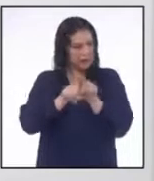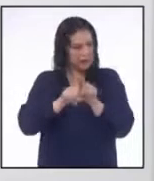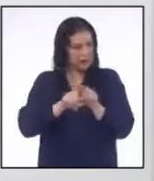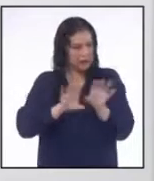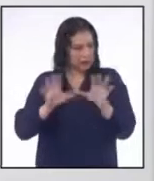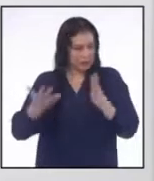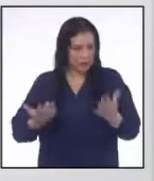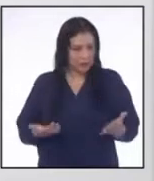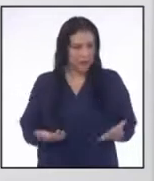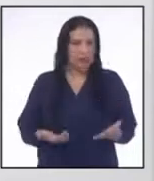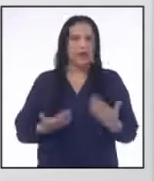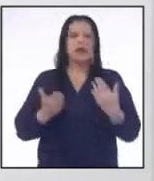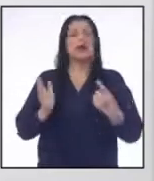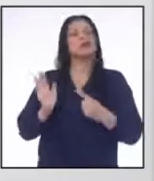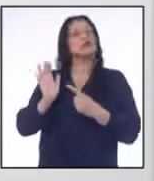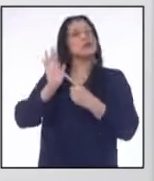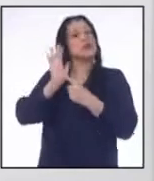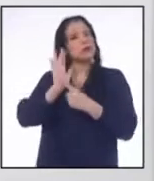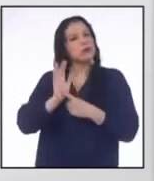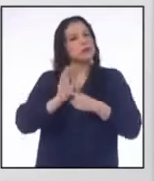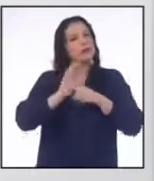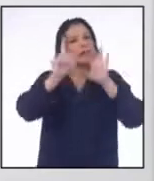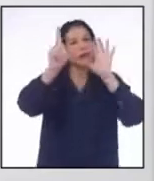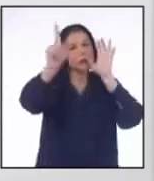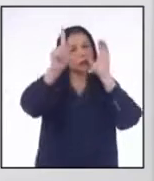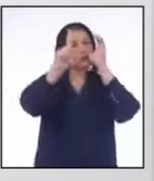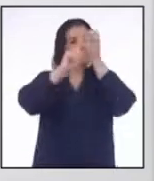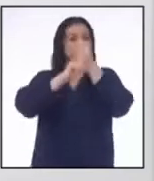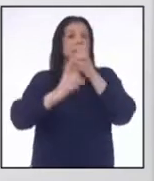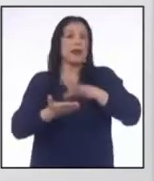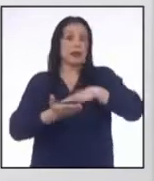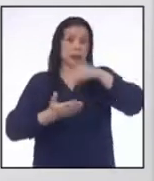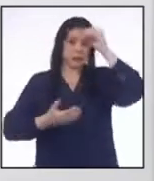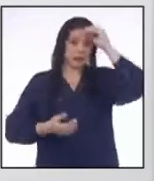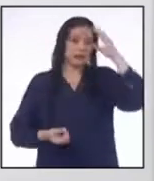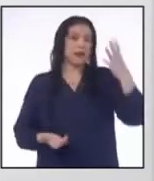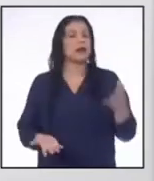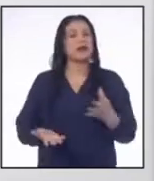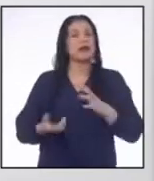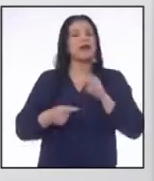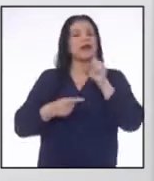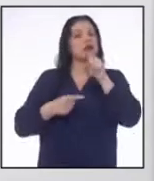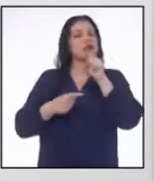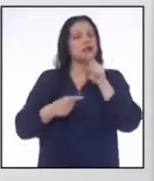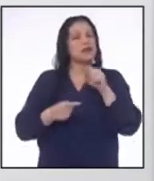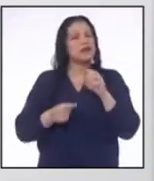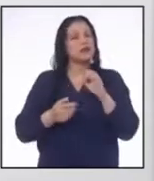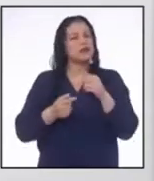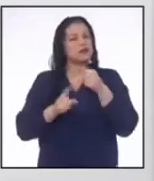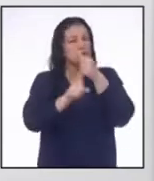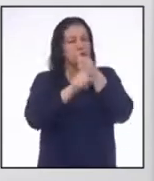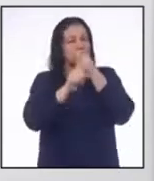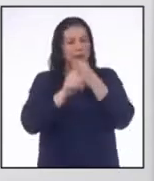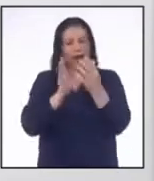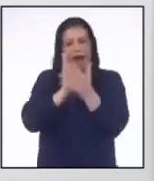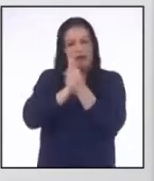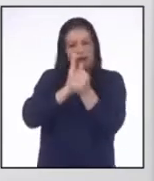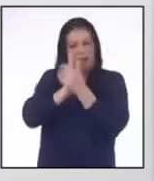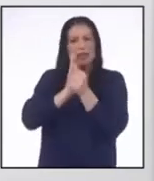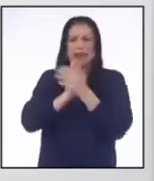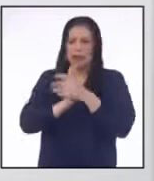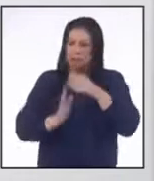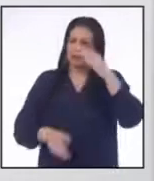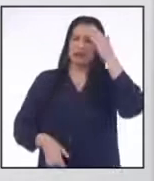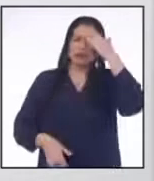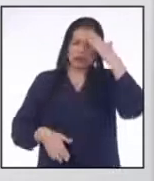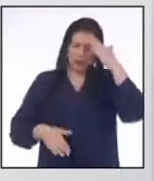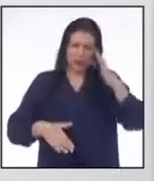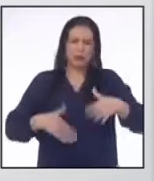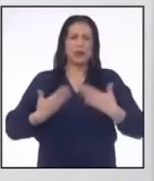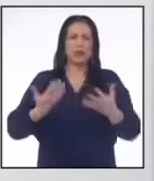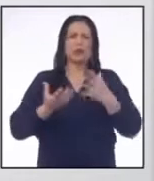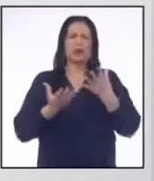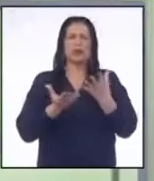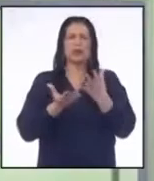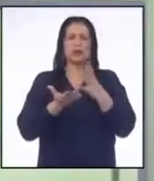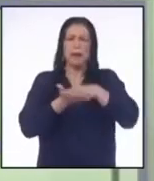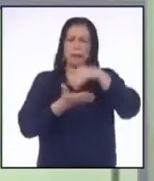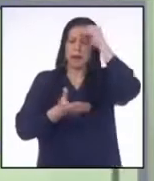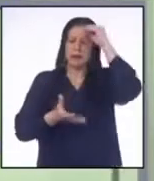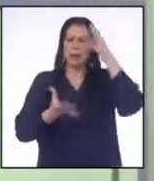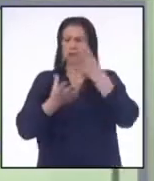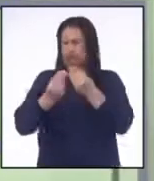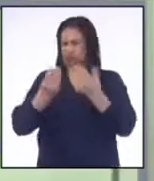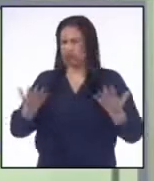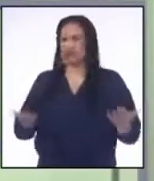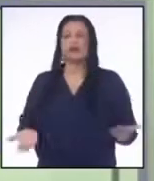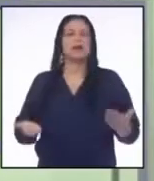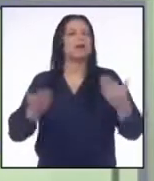Es una muestra del logro de aprendizaje Y sumado al talento que tiene Sé que lograremos muchos aprendizajes